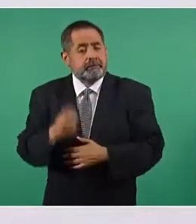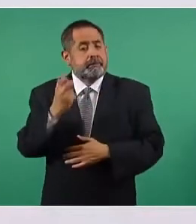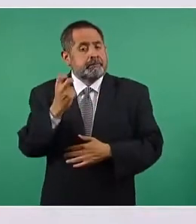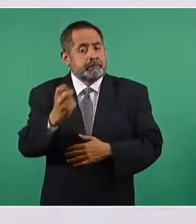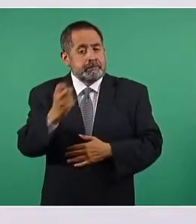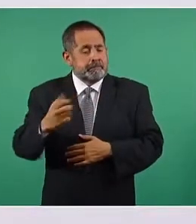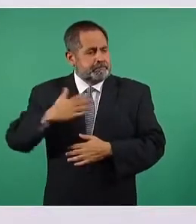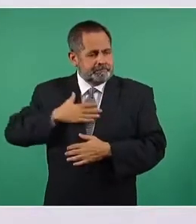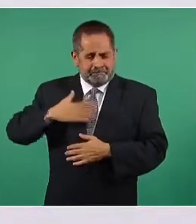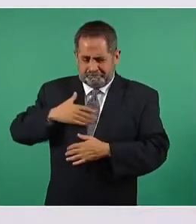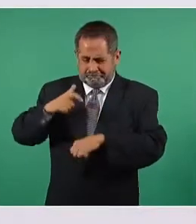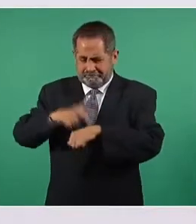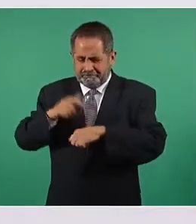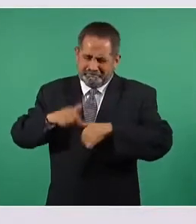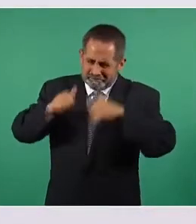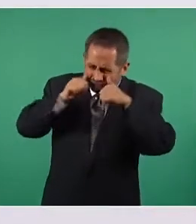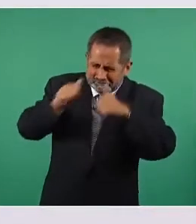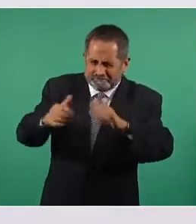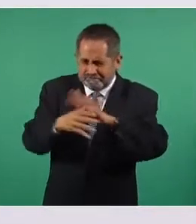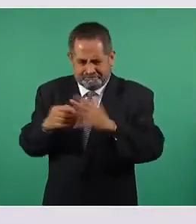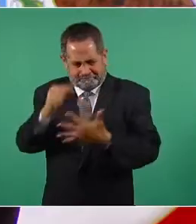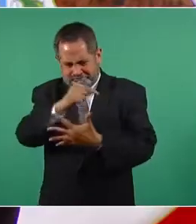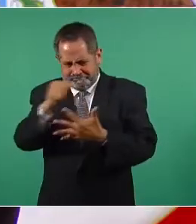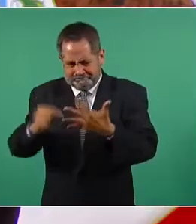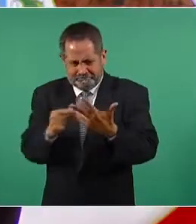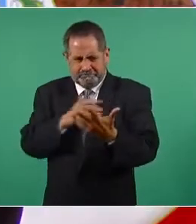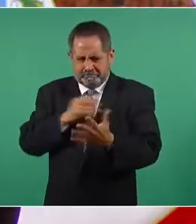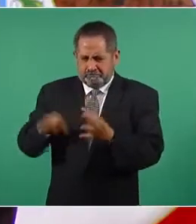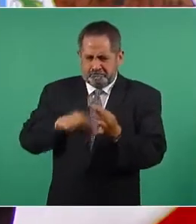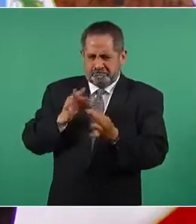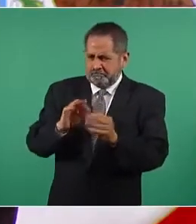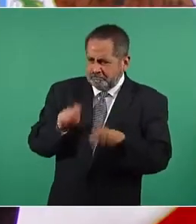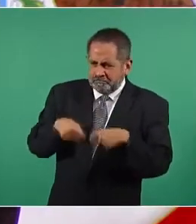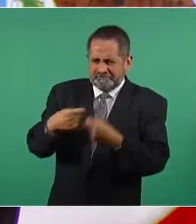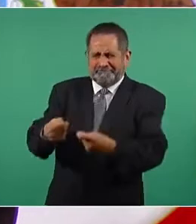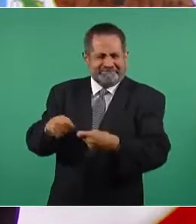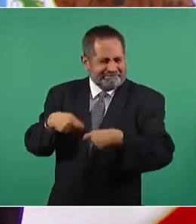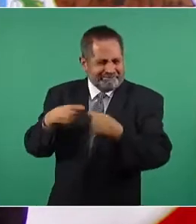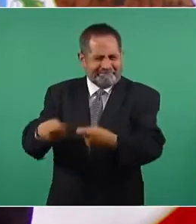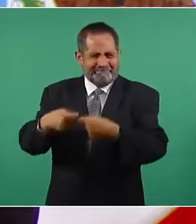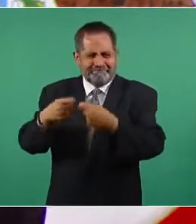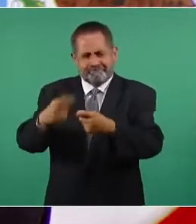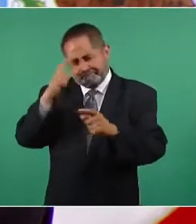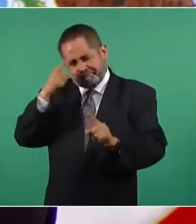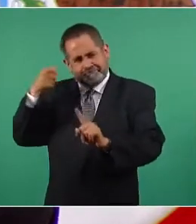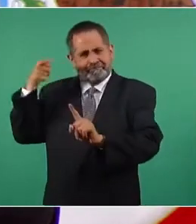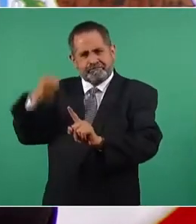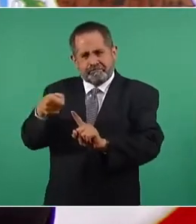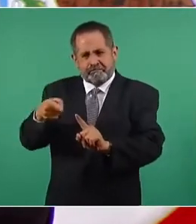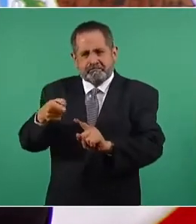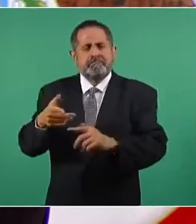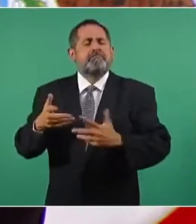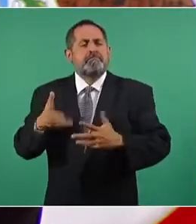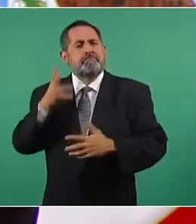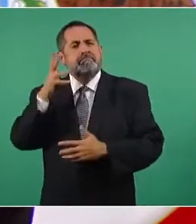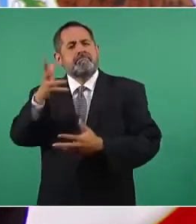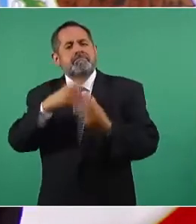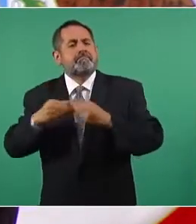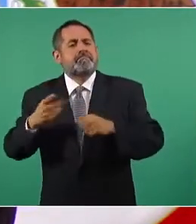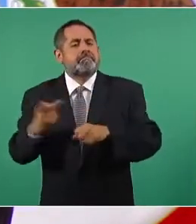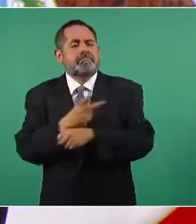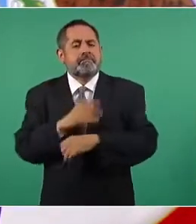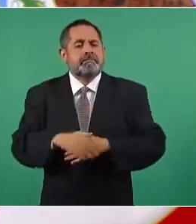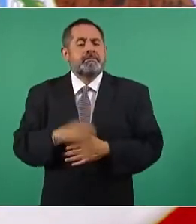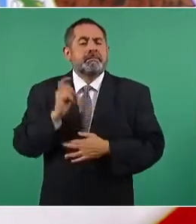por dedicar el tiempo, todo el tiempo que sea posible a esta noble tarea? la